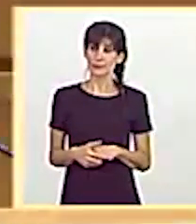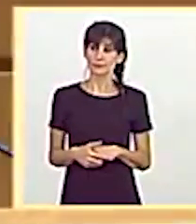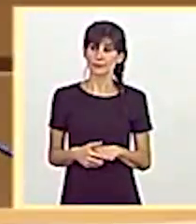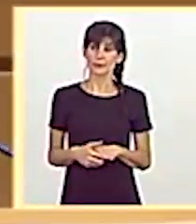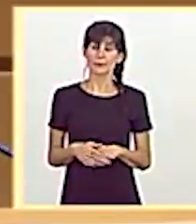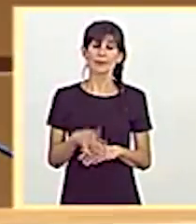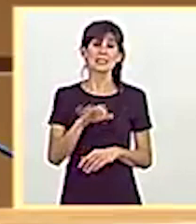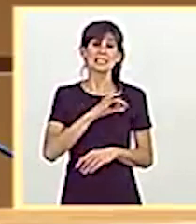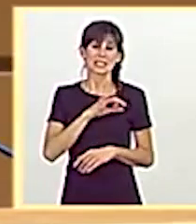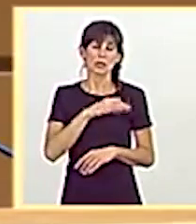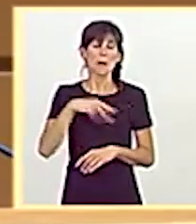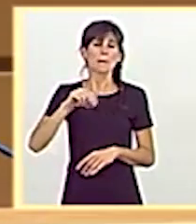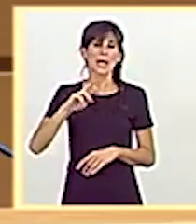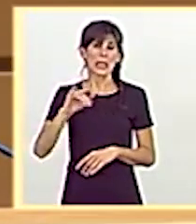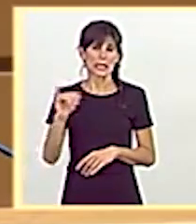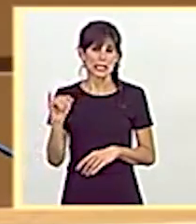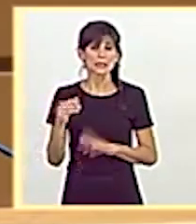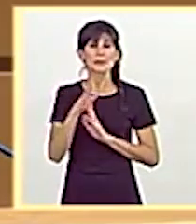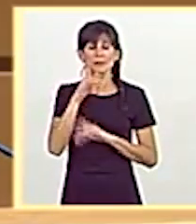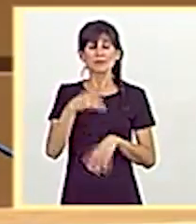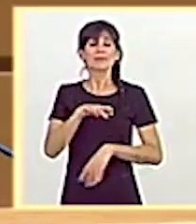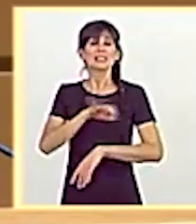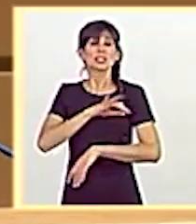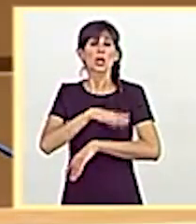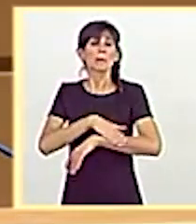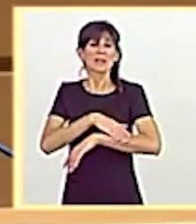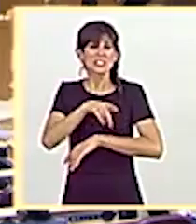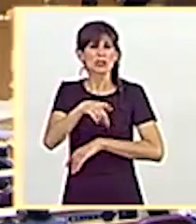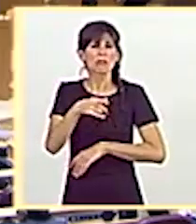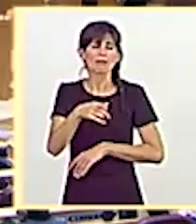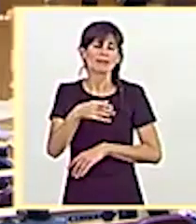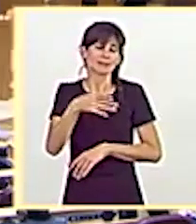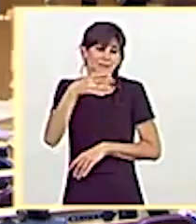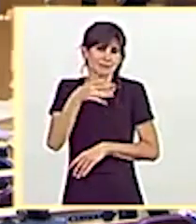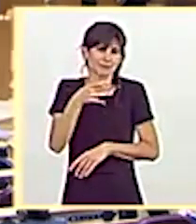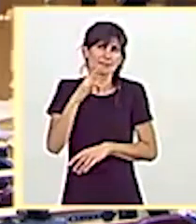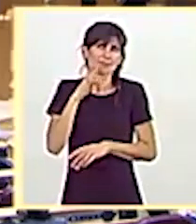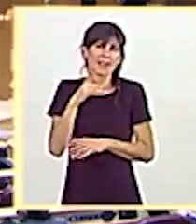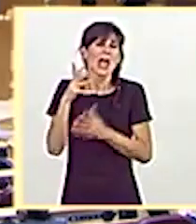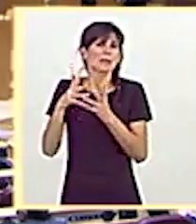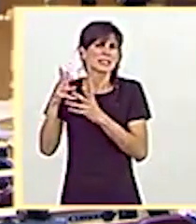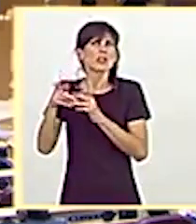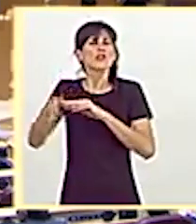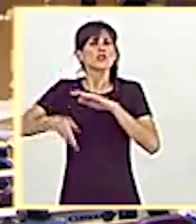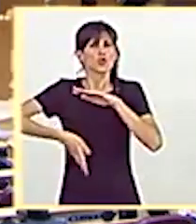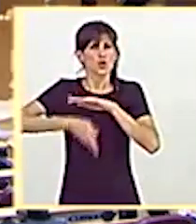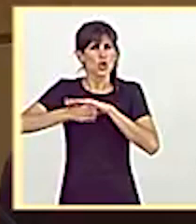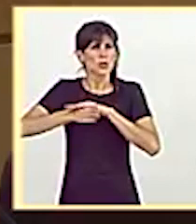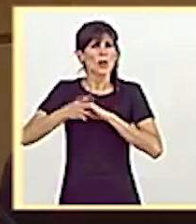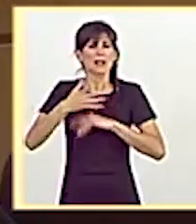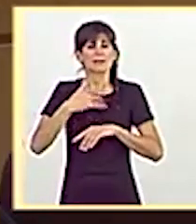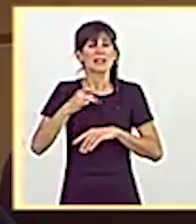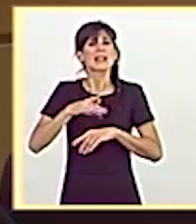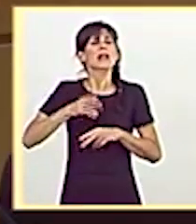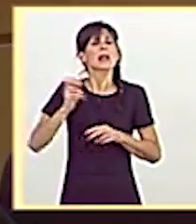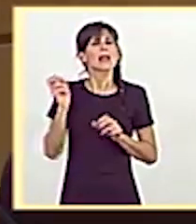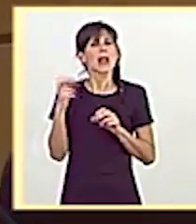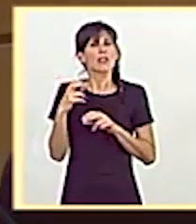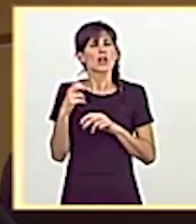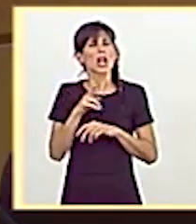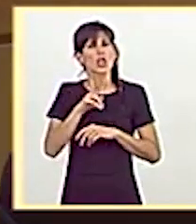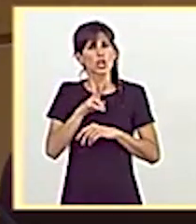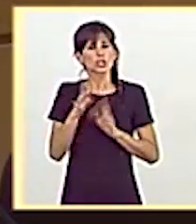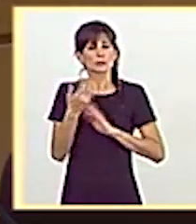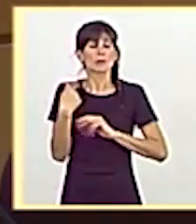Senador Martí de Ulofeu. Señor ministro, si bien desde las Administraciones se continúa optando por convertir la Nacional 2 en la